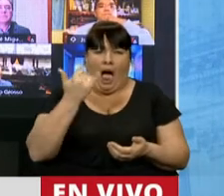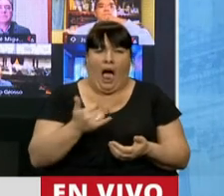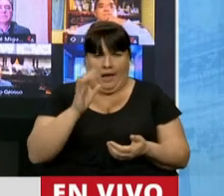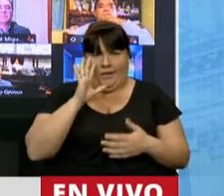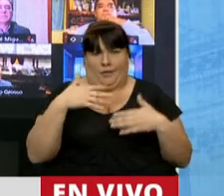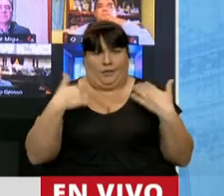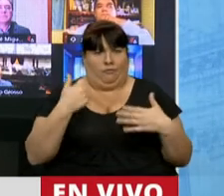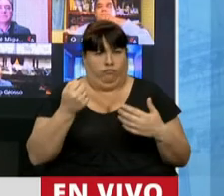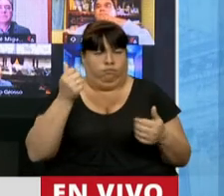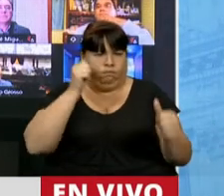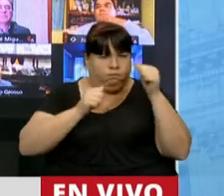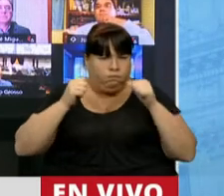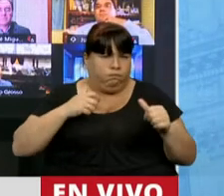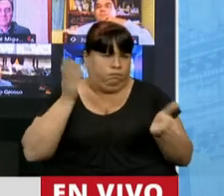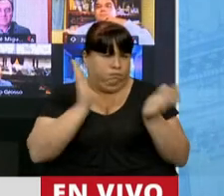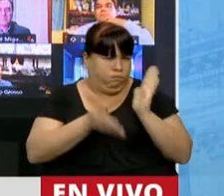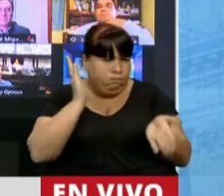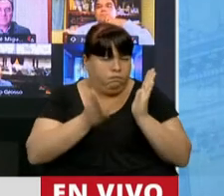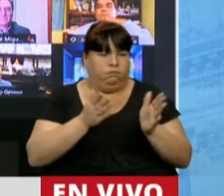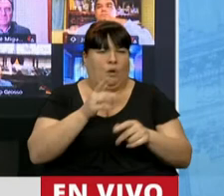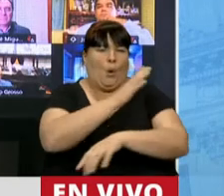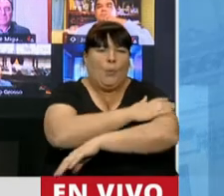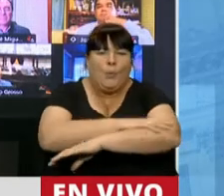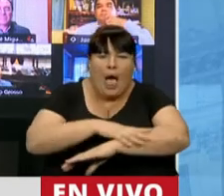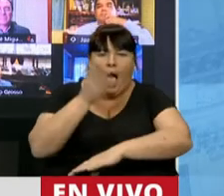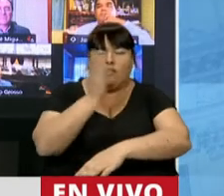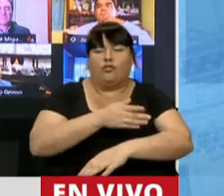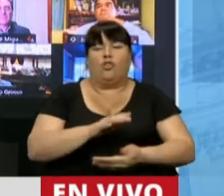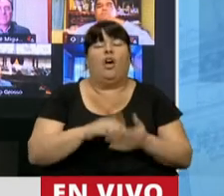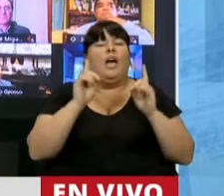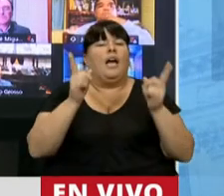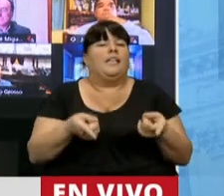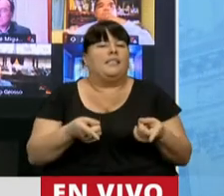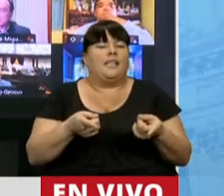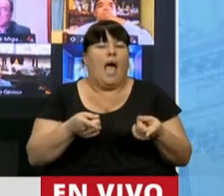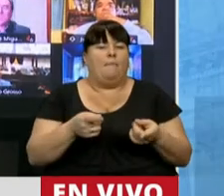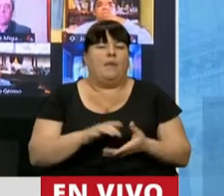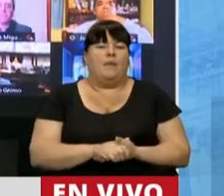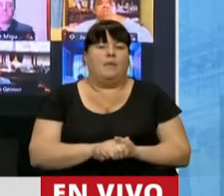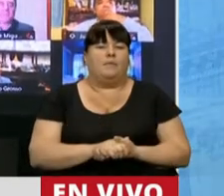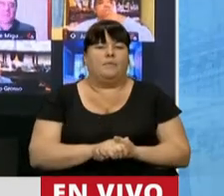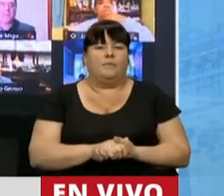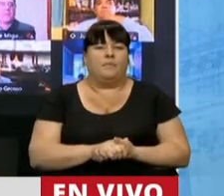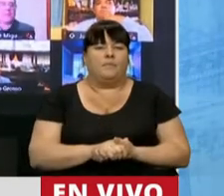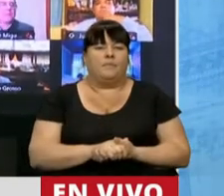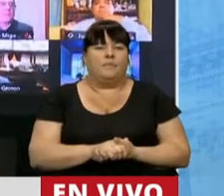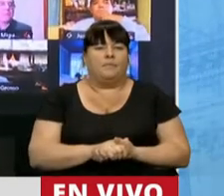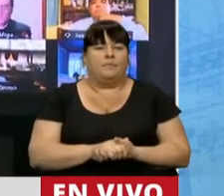muy fuertes de agresión física en sus brazos y también de una serie de